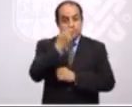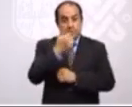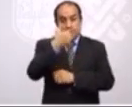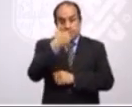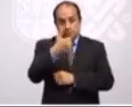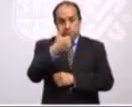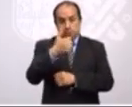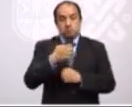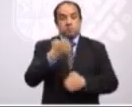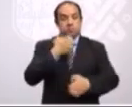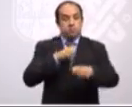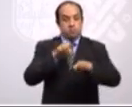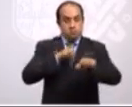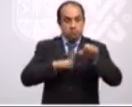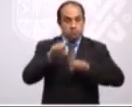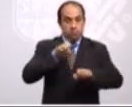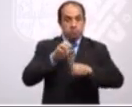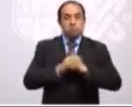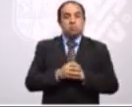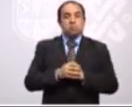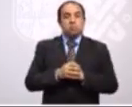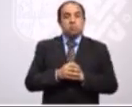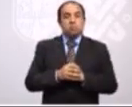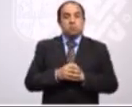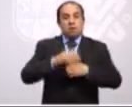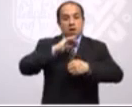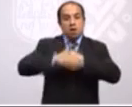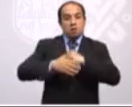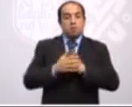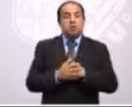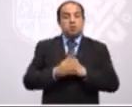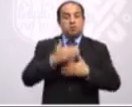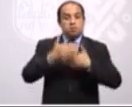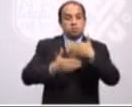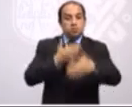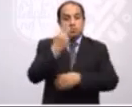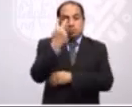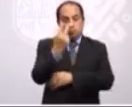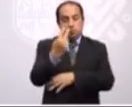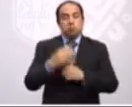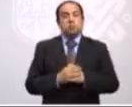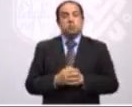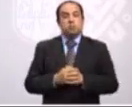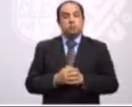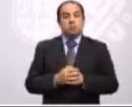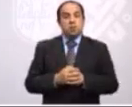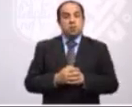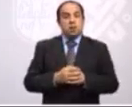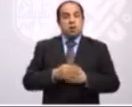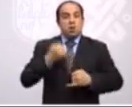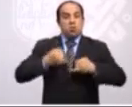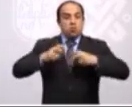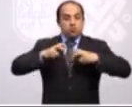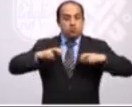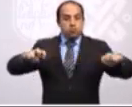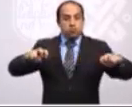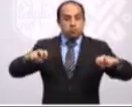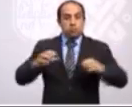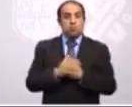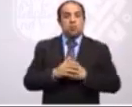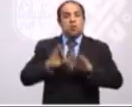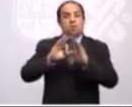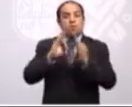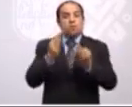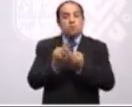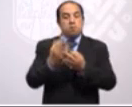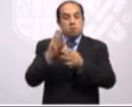terminaron el procedimiento dos de ellas. El jurado está compuesto, como decía la doctora